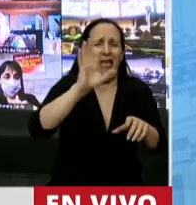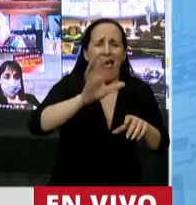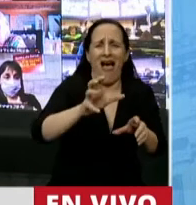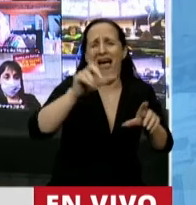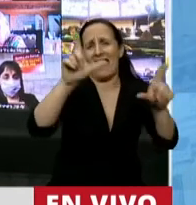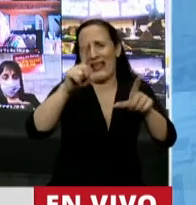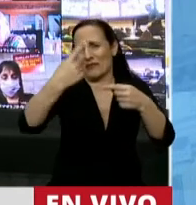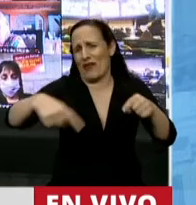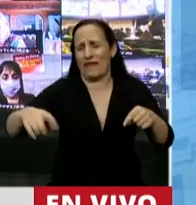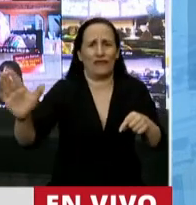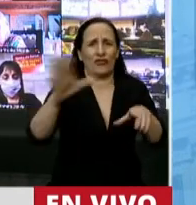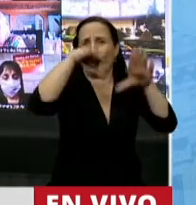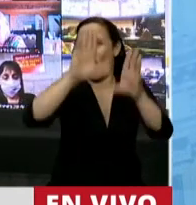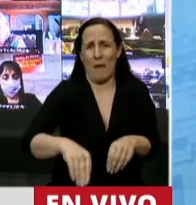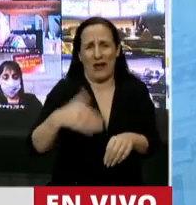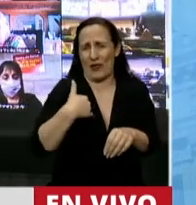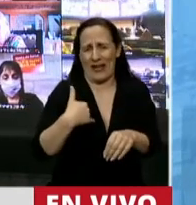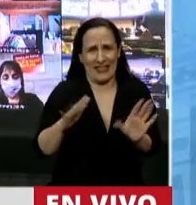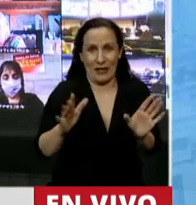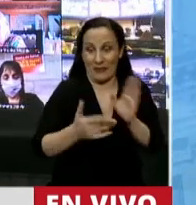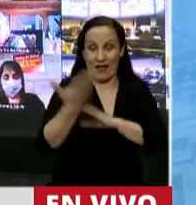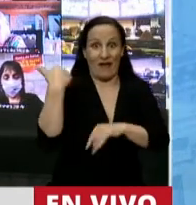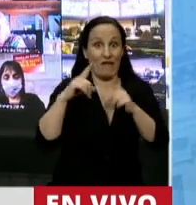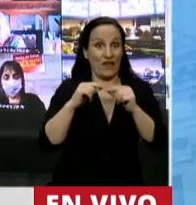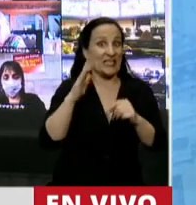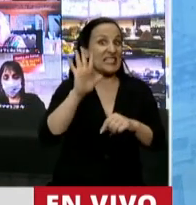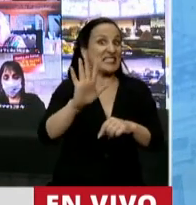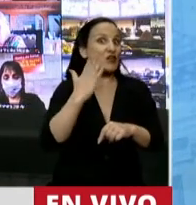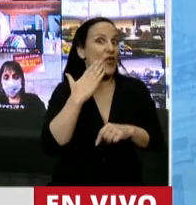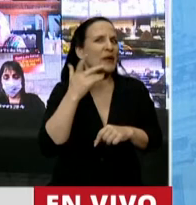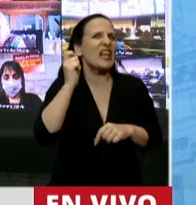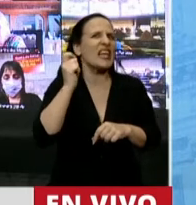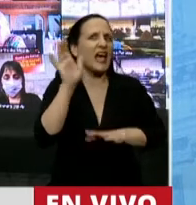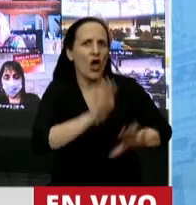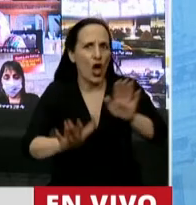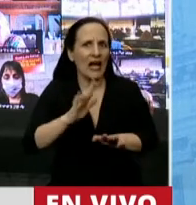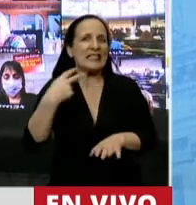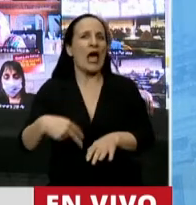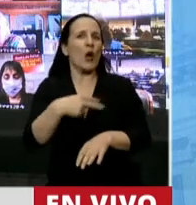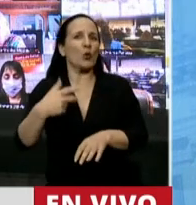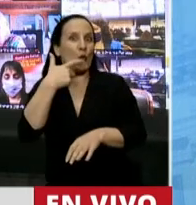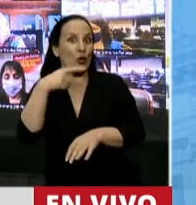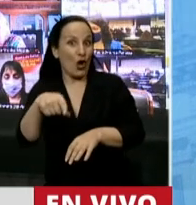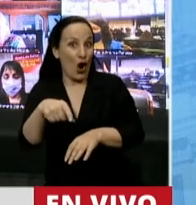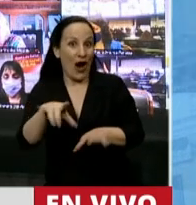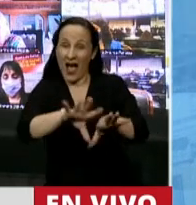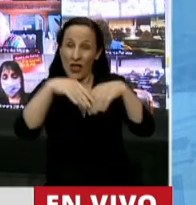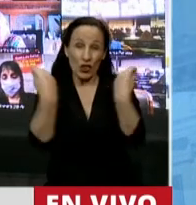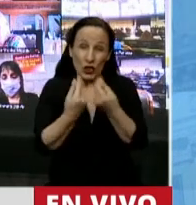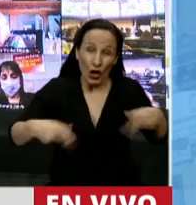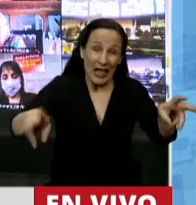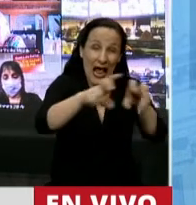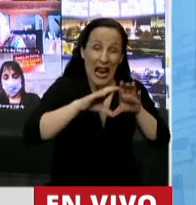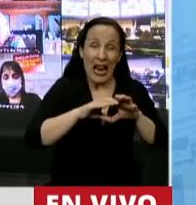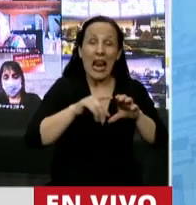de la Argentina. Eso del 5 de abril, organizado con la Cruz Roja, terminó con un saldo rendido el 23 de